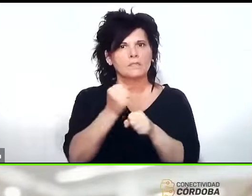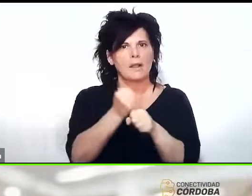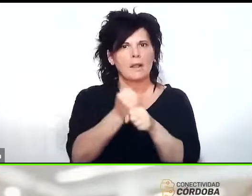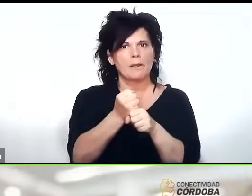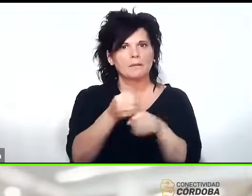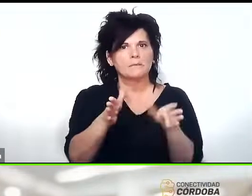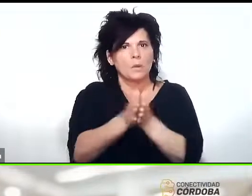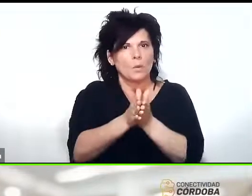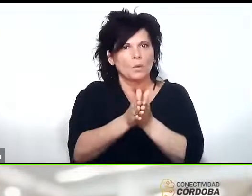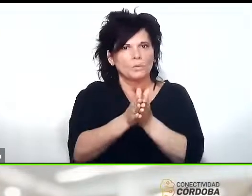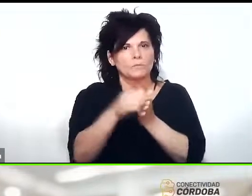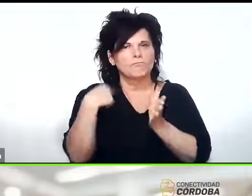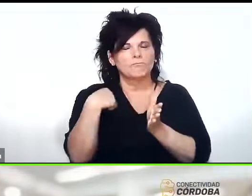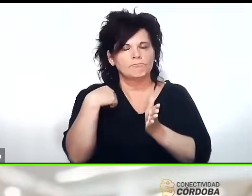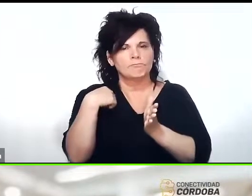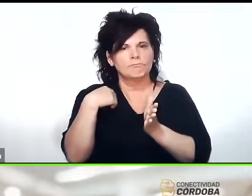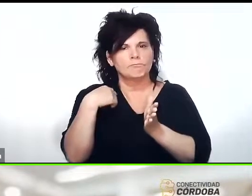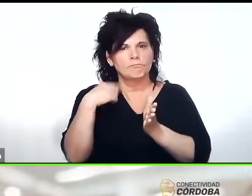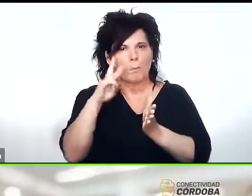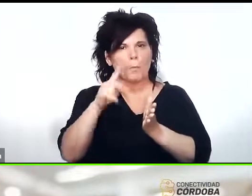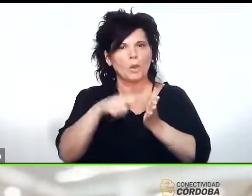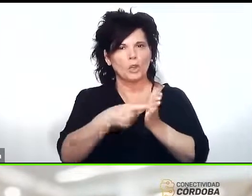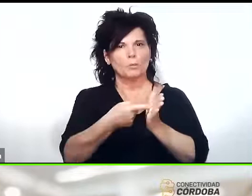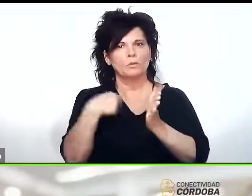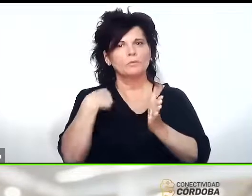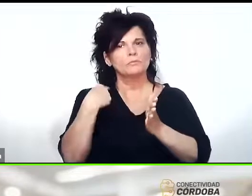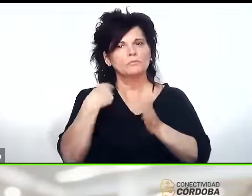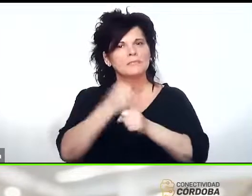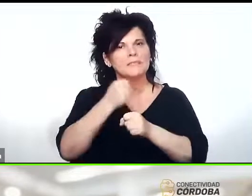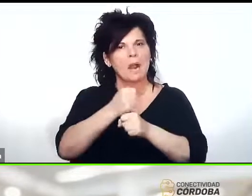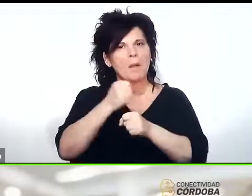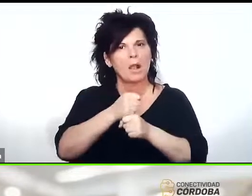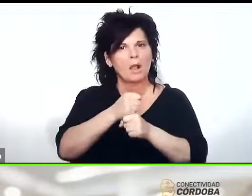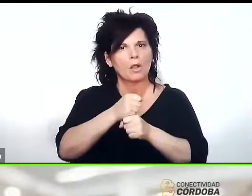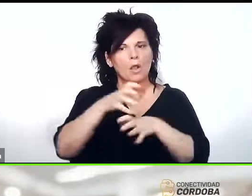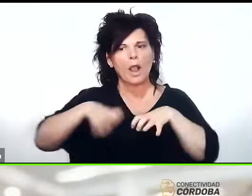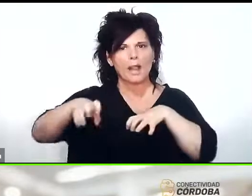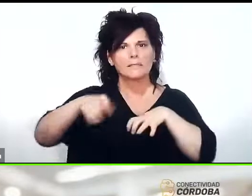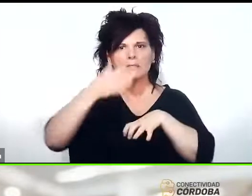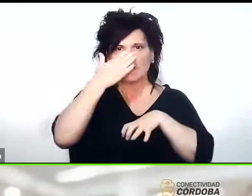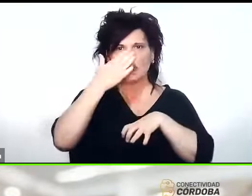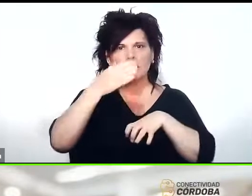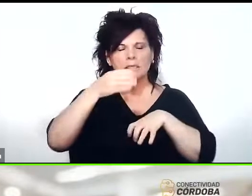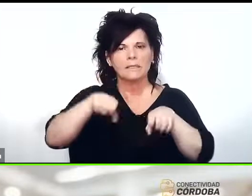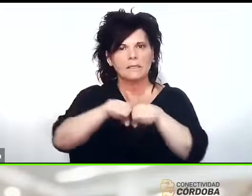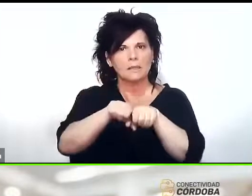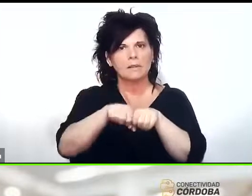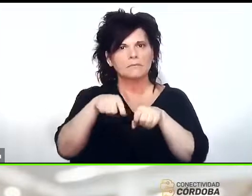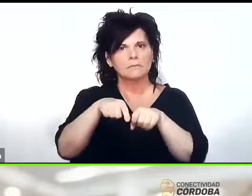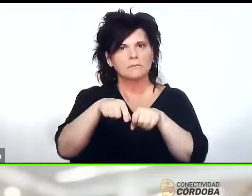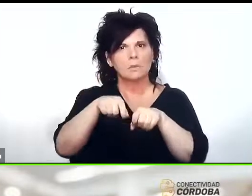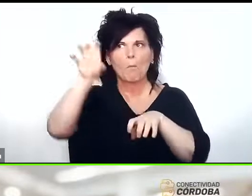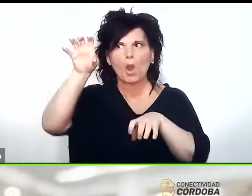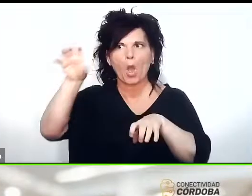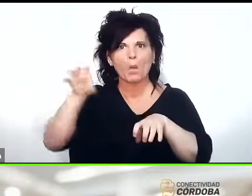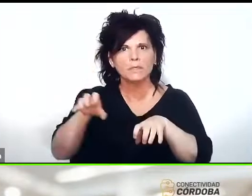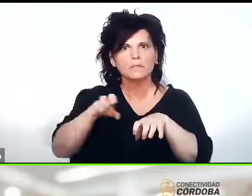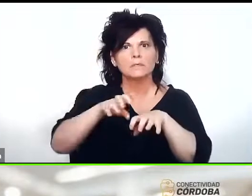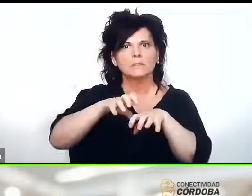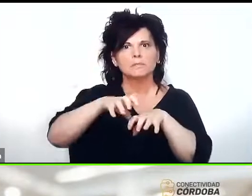nuestro punto de vista nosotros vemos que el trabajo que estamos desarrollando desde la agencia de conectividad Córdoba y entiendo que esto se extiende a las otras provincias Anabel podrá